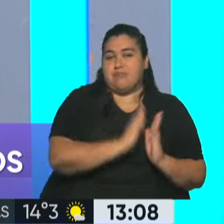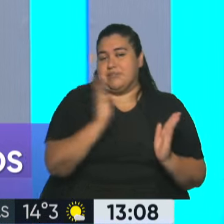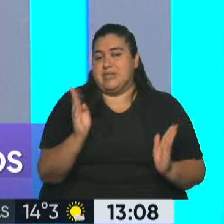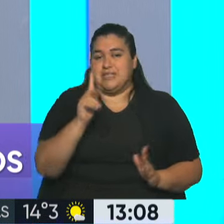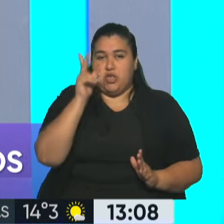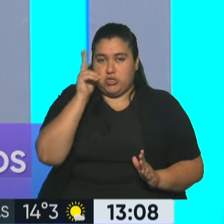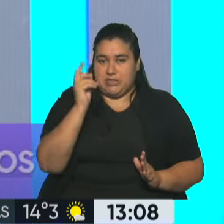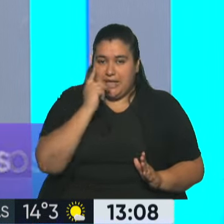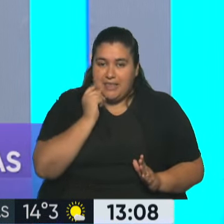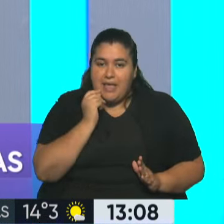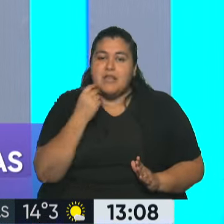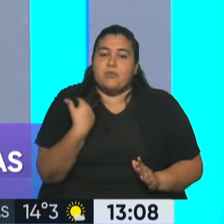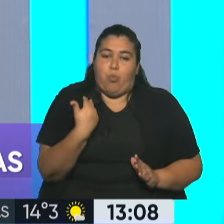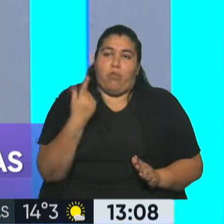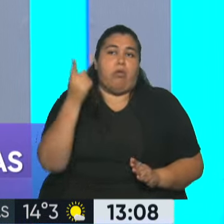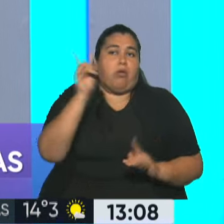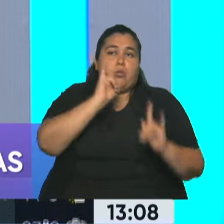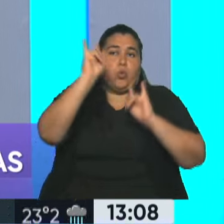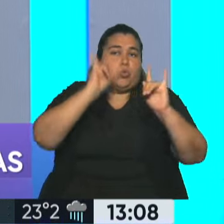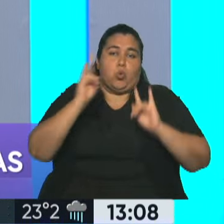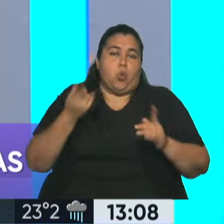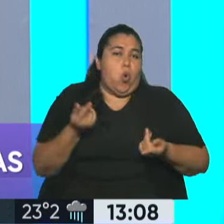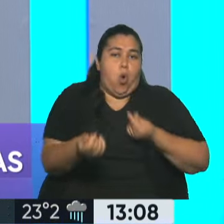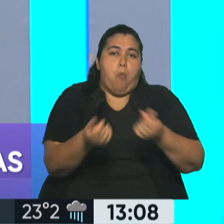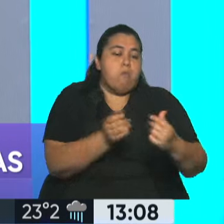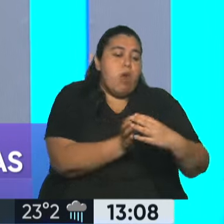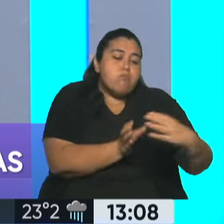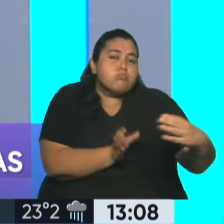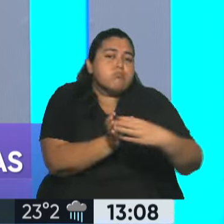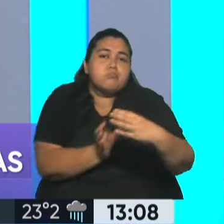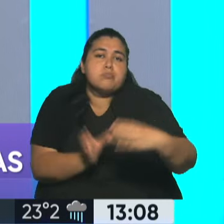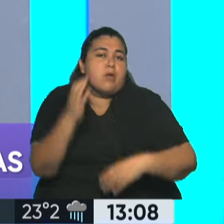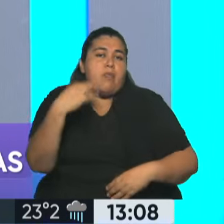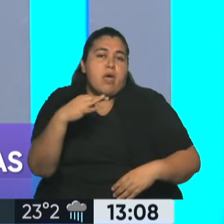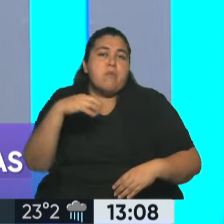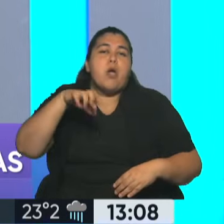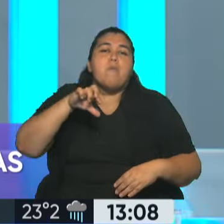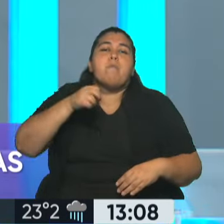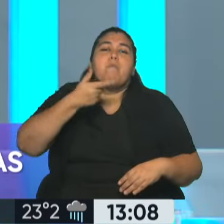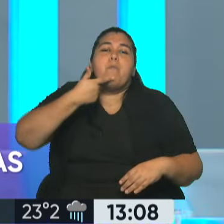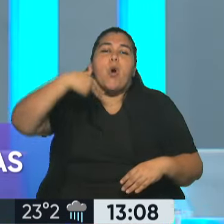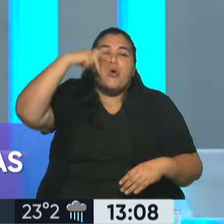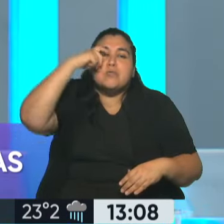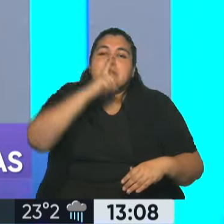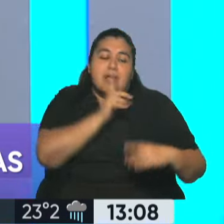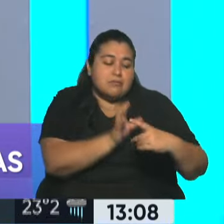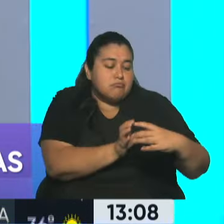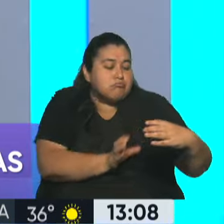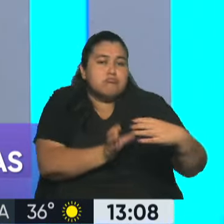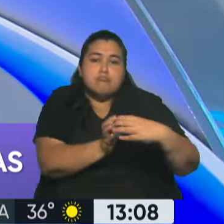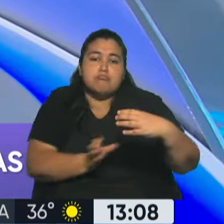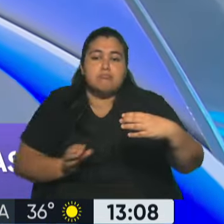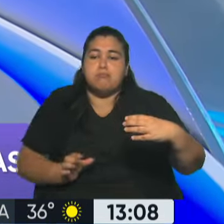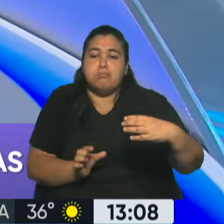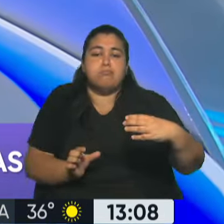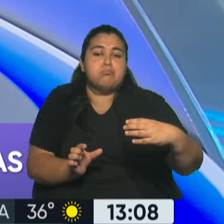dispositivos, porque en un restaurante que tiene 100 cubiertos seguramente necesiten